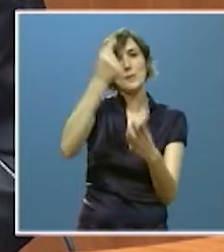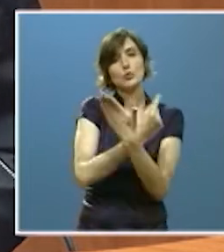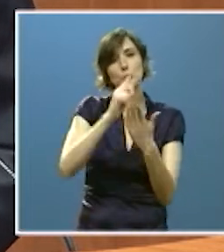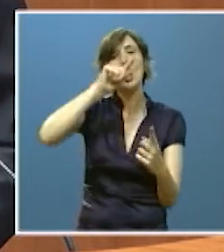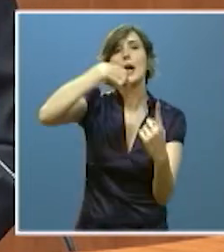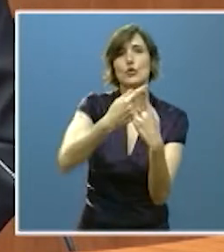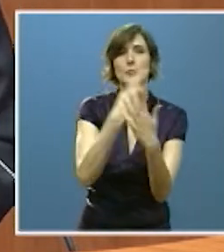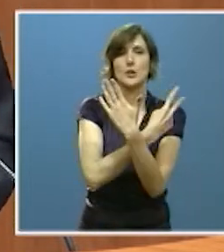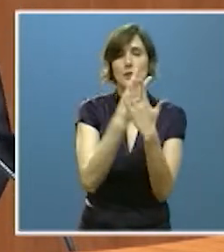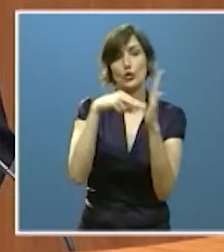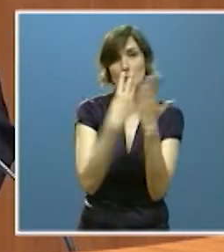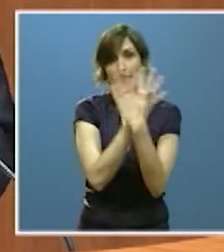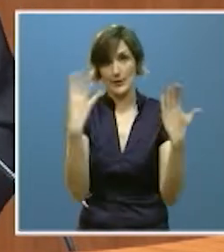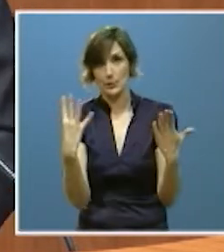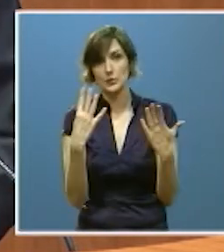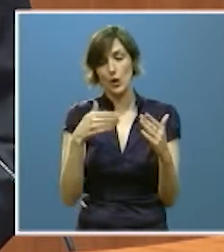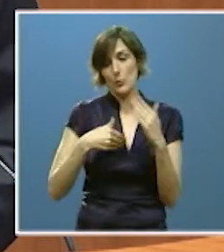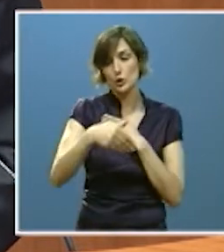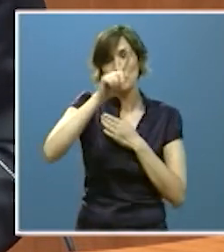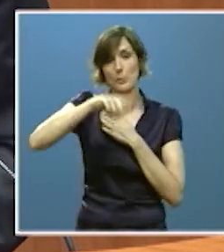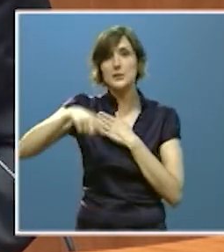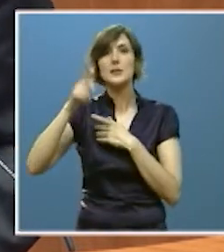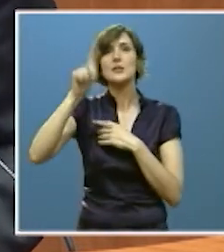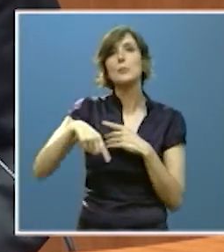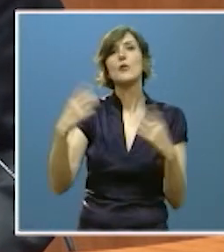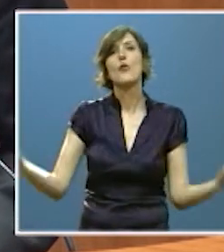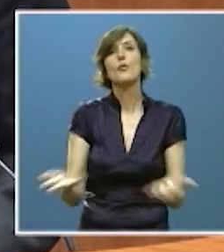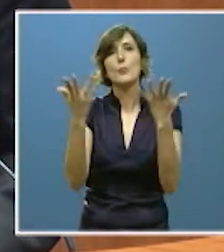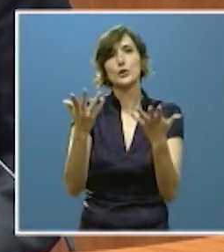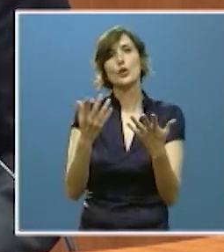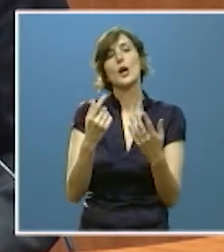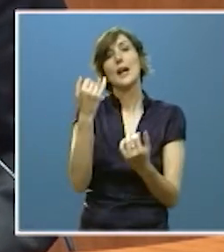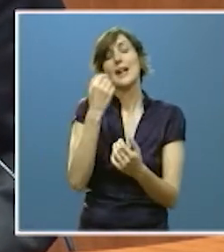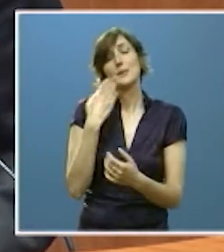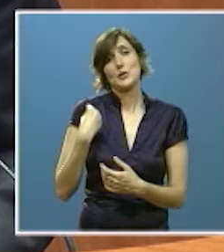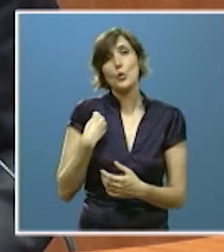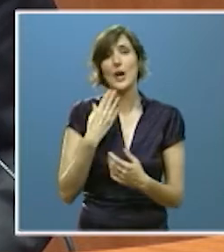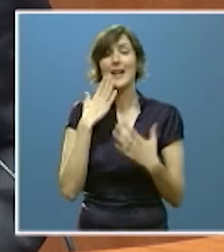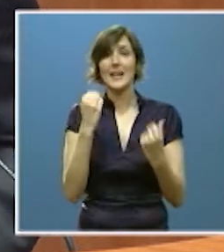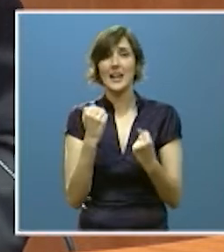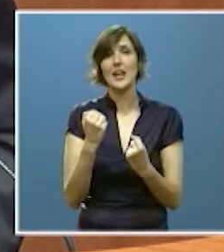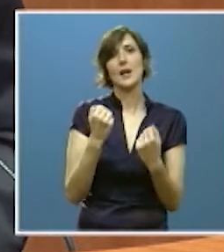meses vamos a aprobar la Estrategia de Fomento de Energías Renovables para Usos Térmicos. Castilla y León